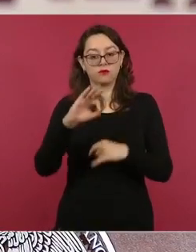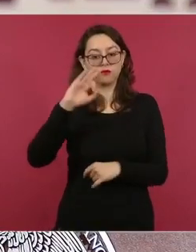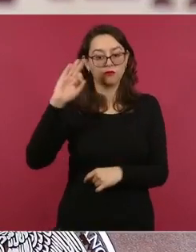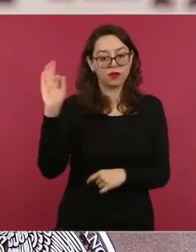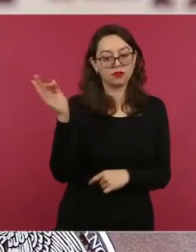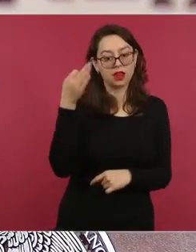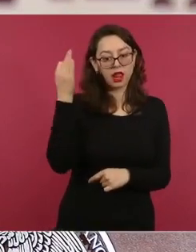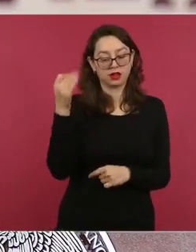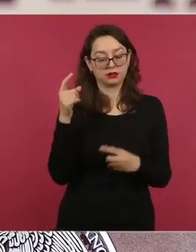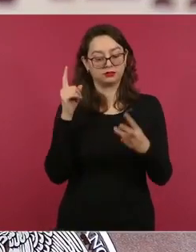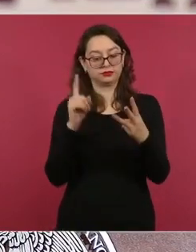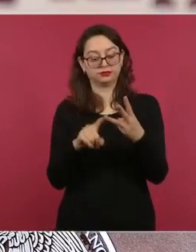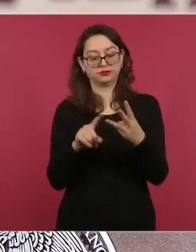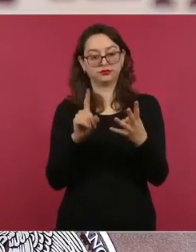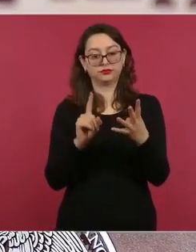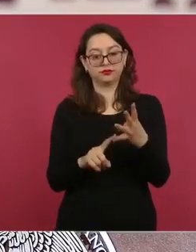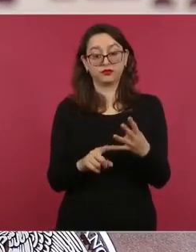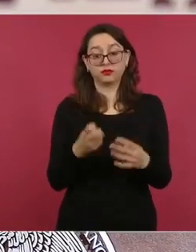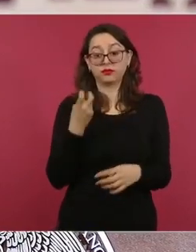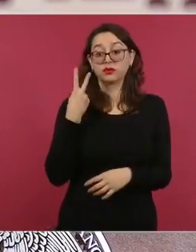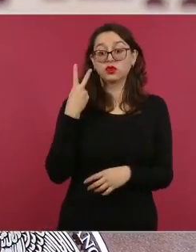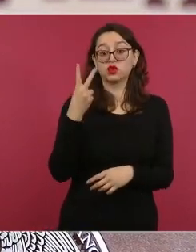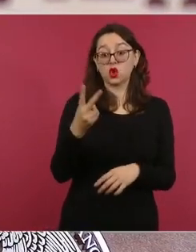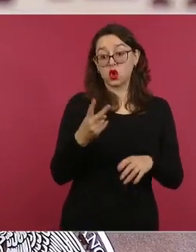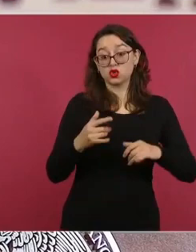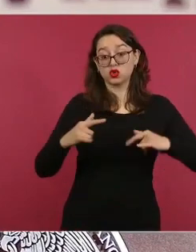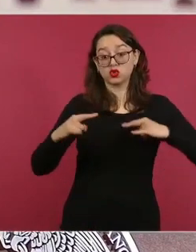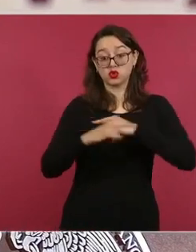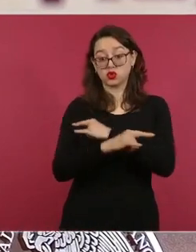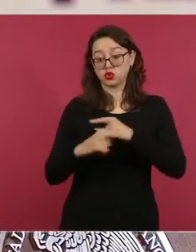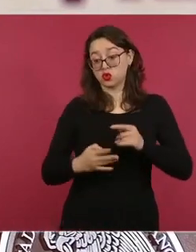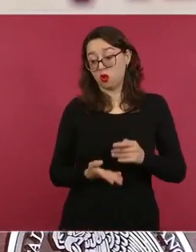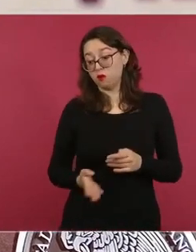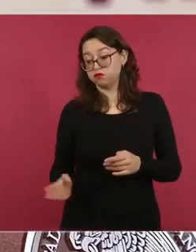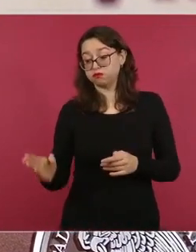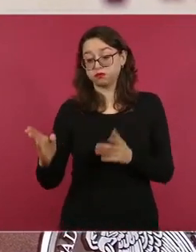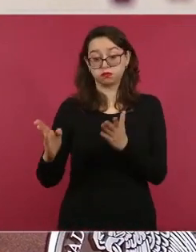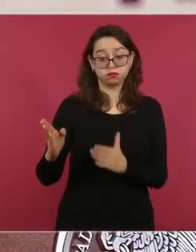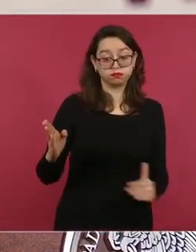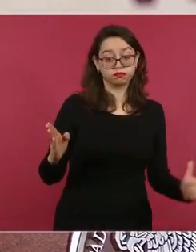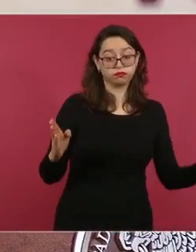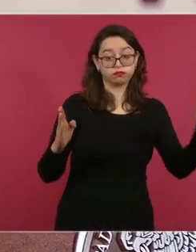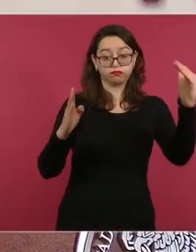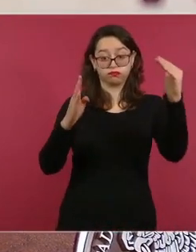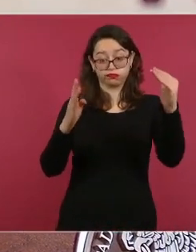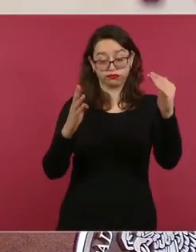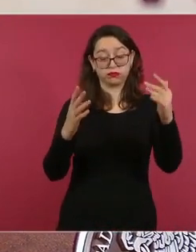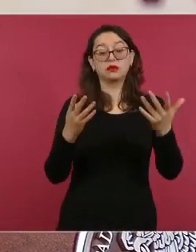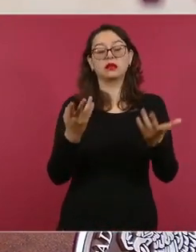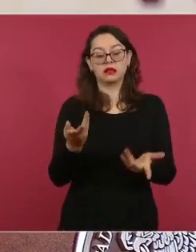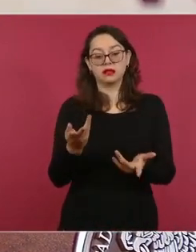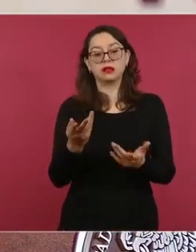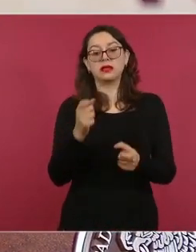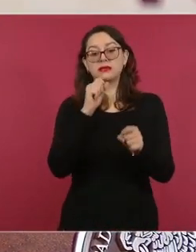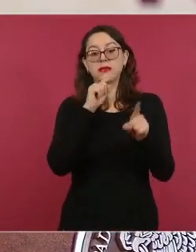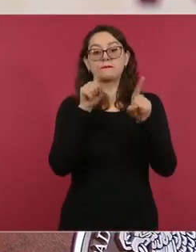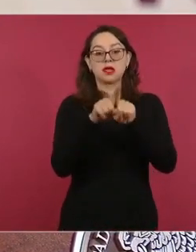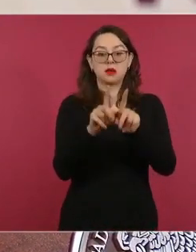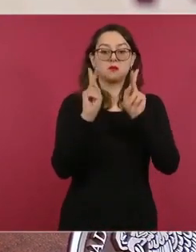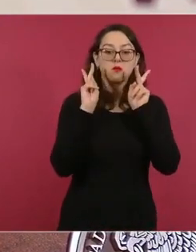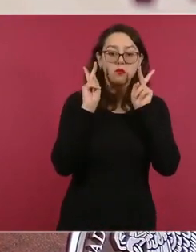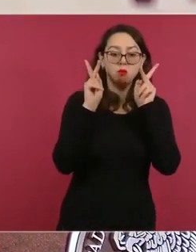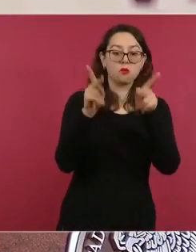libramientos que conectan la Costa Grande con la Costa Chica de Guerrero, puentes